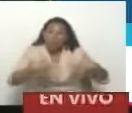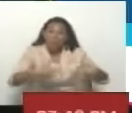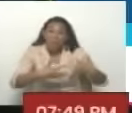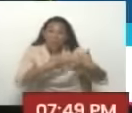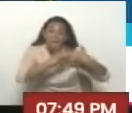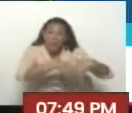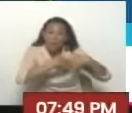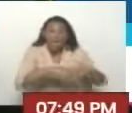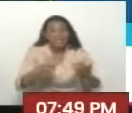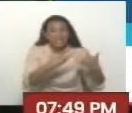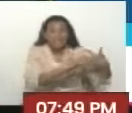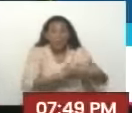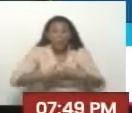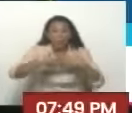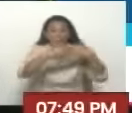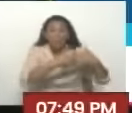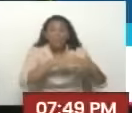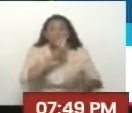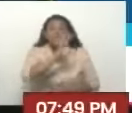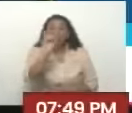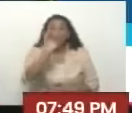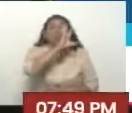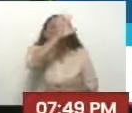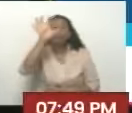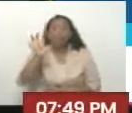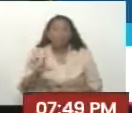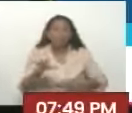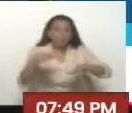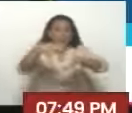Estados Unidos Tiene 50 estados En la unión